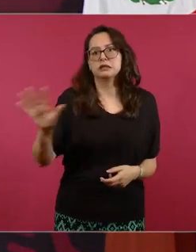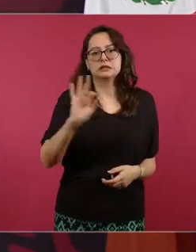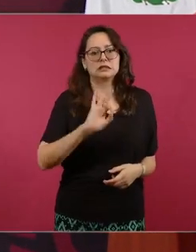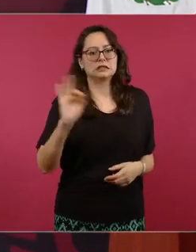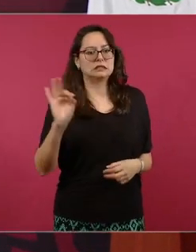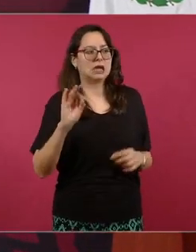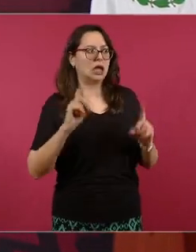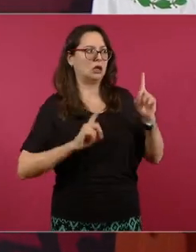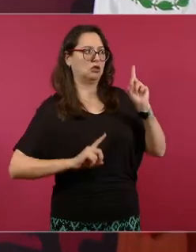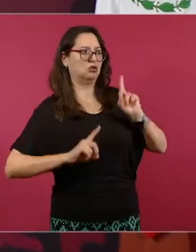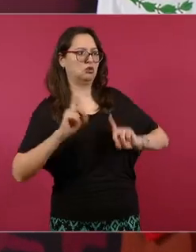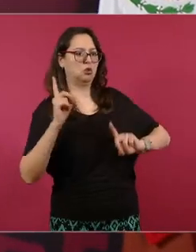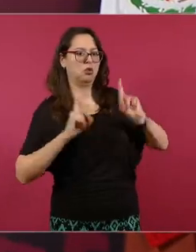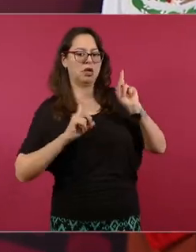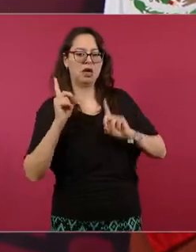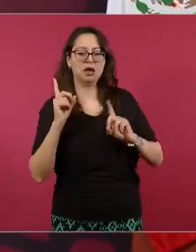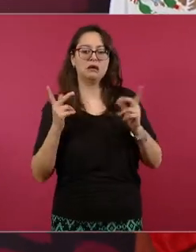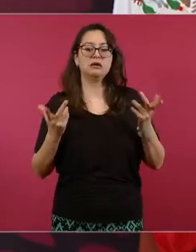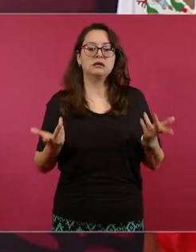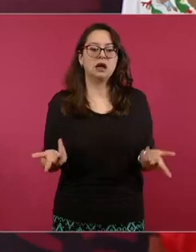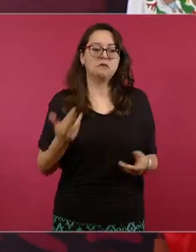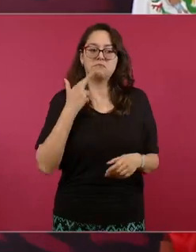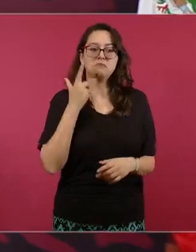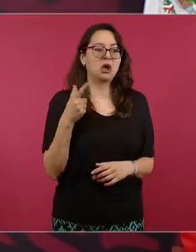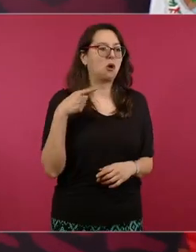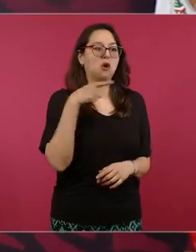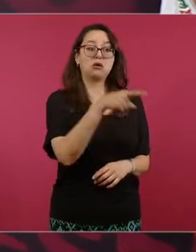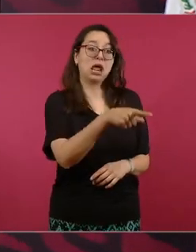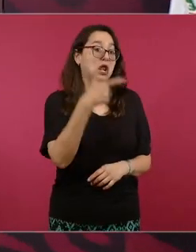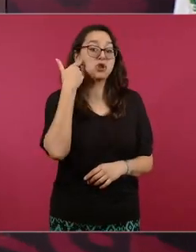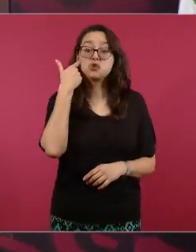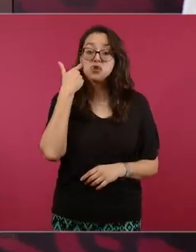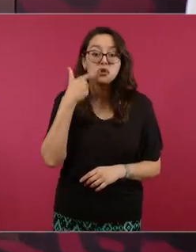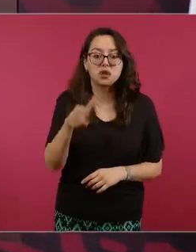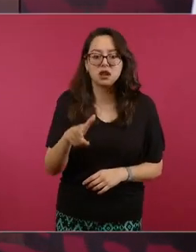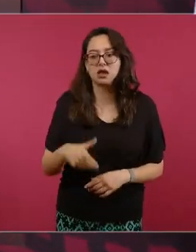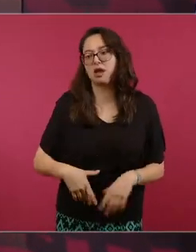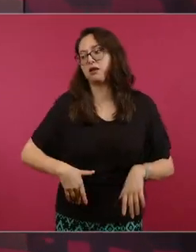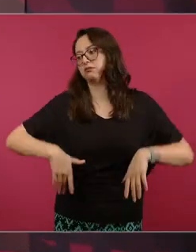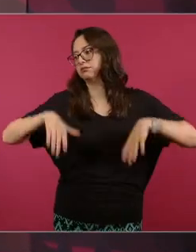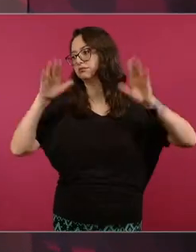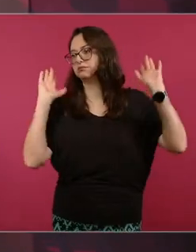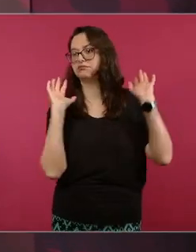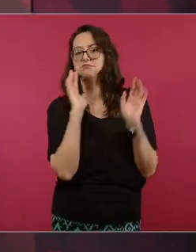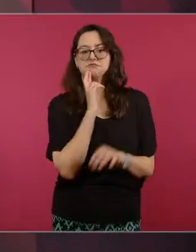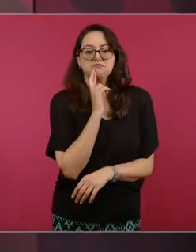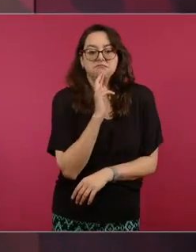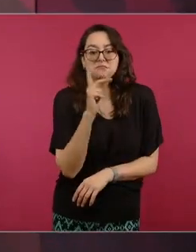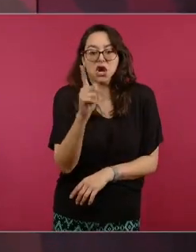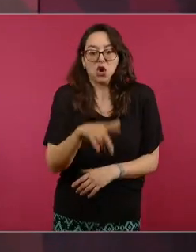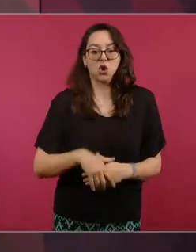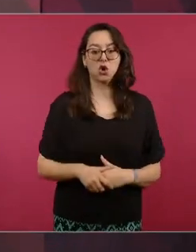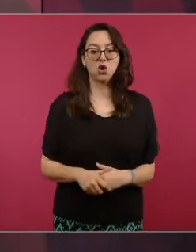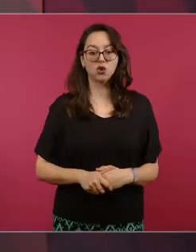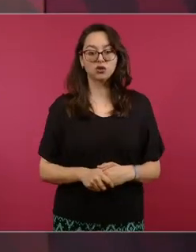porque lo dije aquí sus mismos amigos de clase